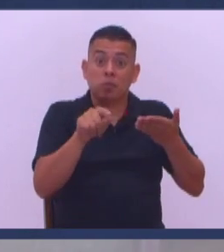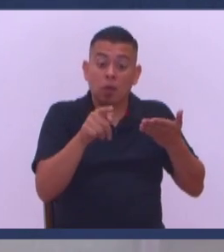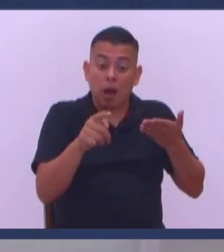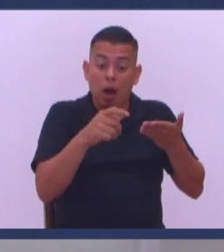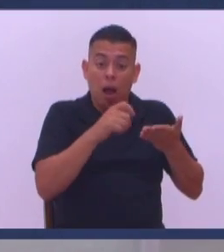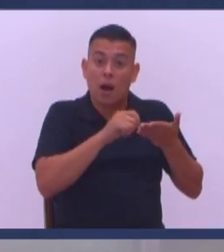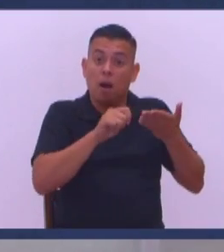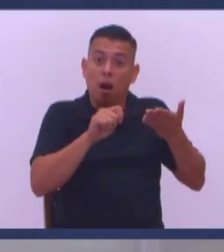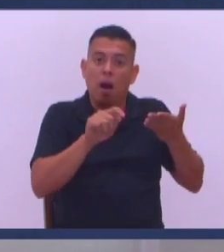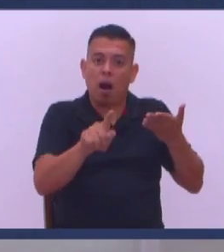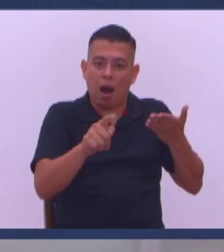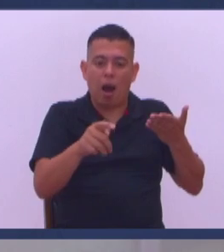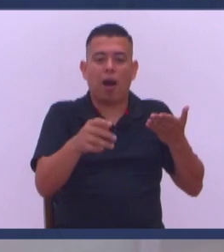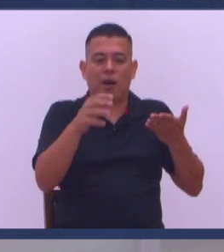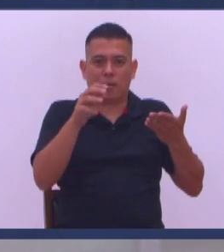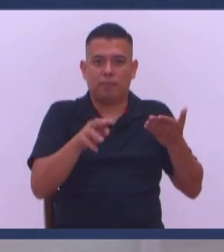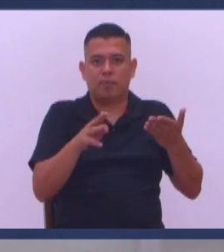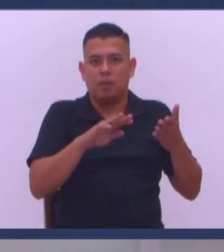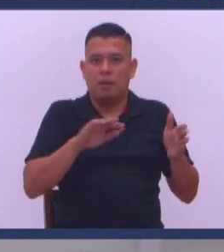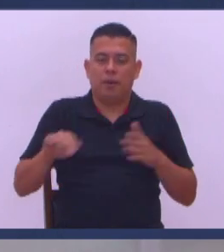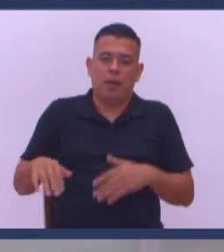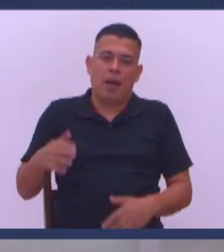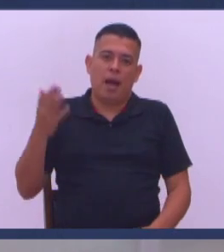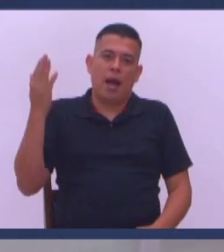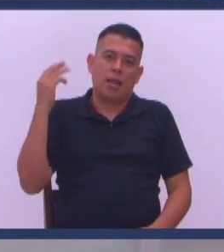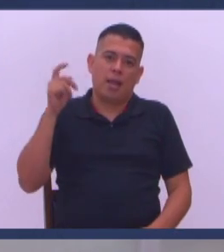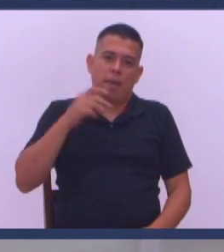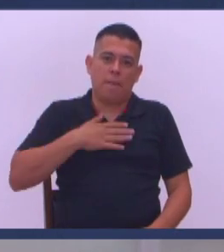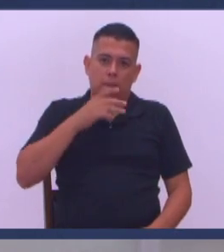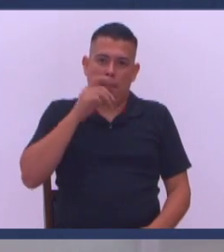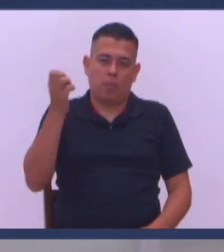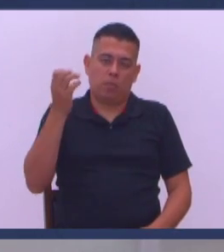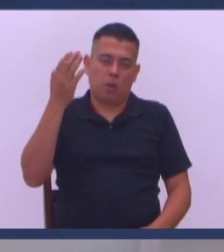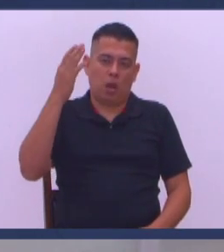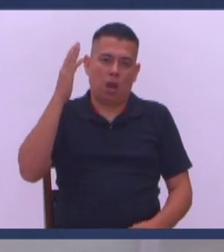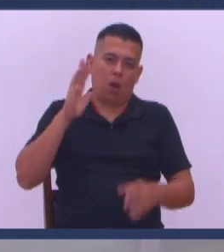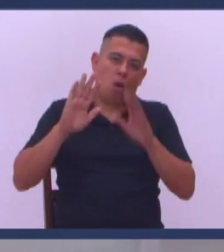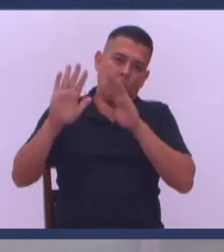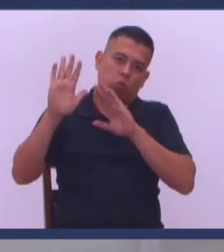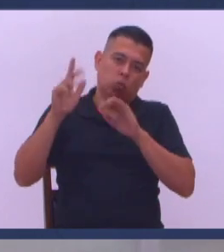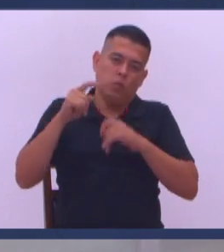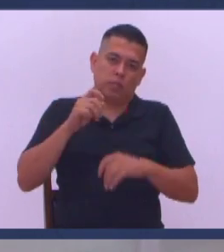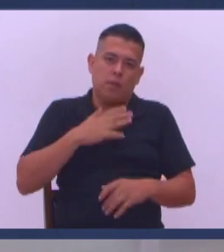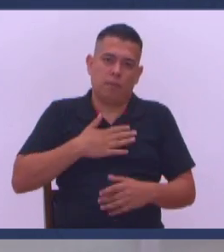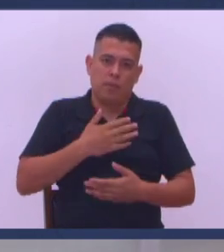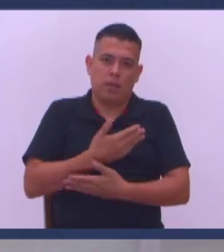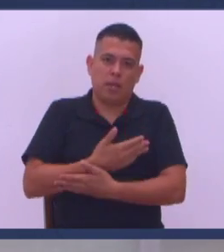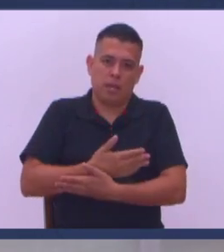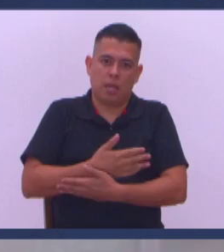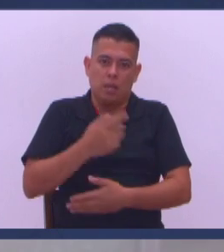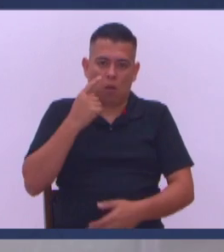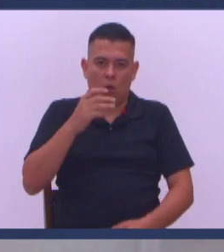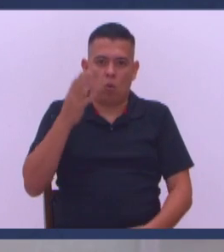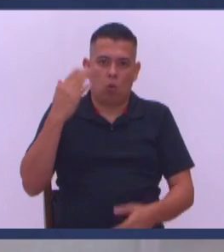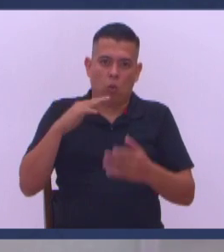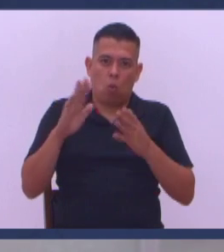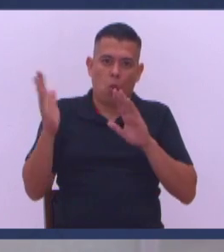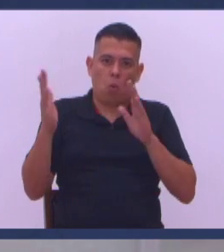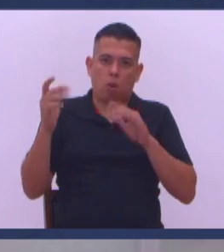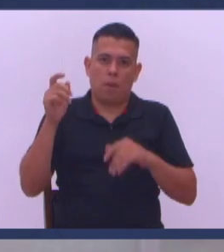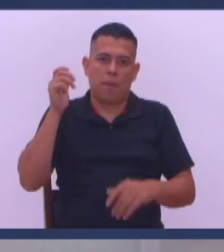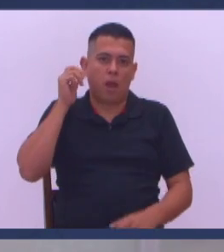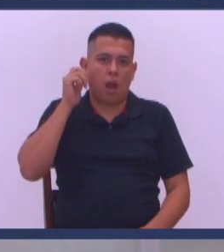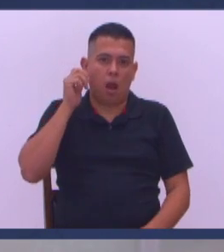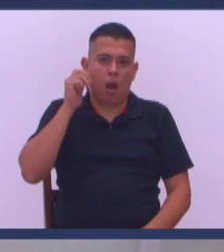Mi papá contaba Unas cosas de mi abuelo Que a me cuesta creer Pero fueron verdad Hoy que veo a mis hijos A veces me dan ganas De ser como era mi